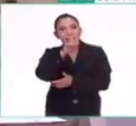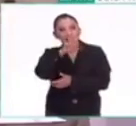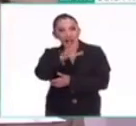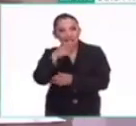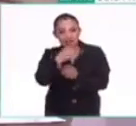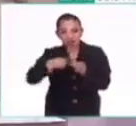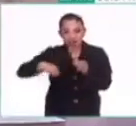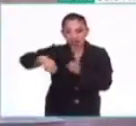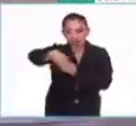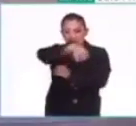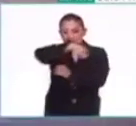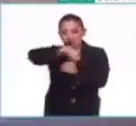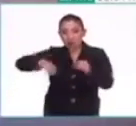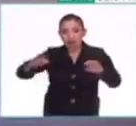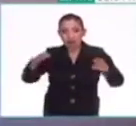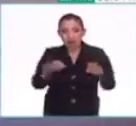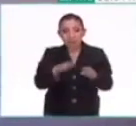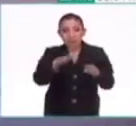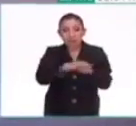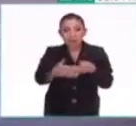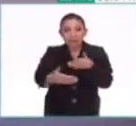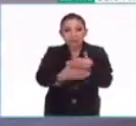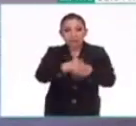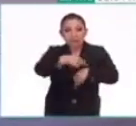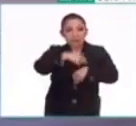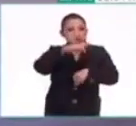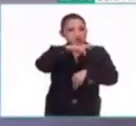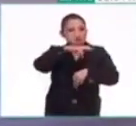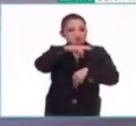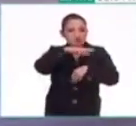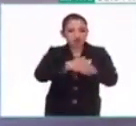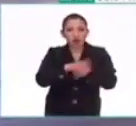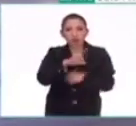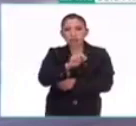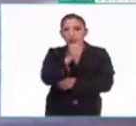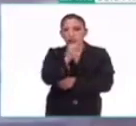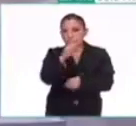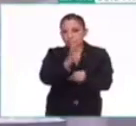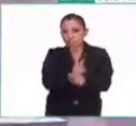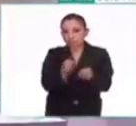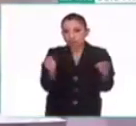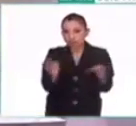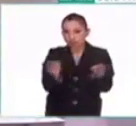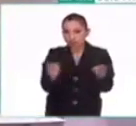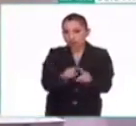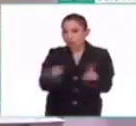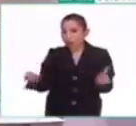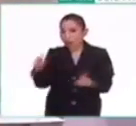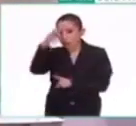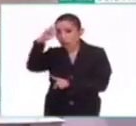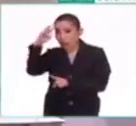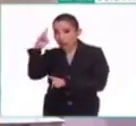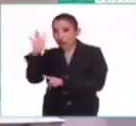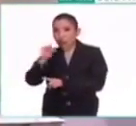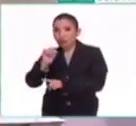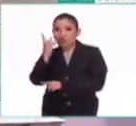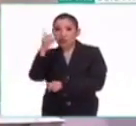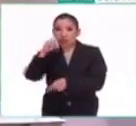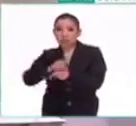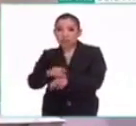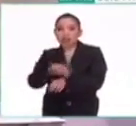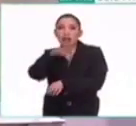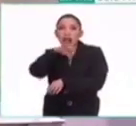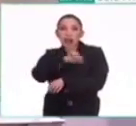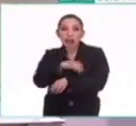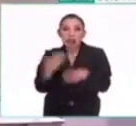órbita, que, por ejemplo, el invierno es más corto, es 89 días, a diferencia del verano, que son 92 días.